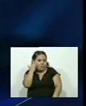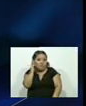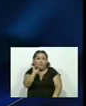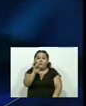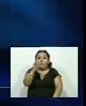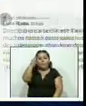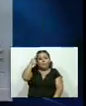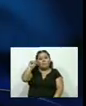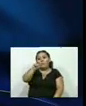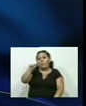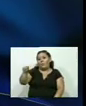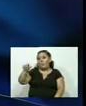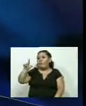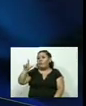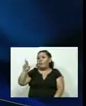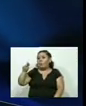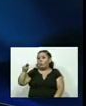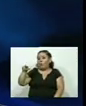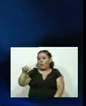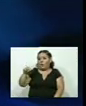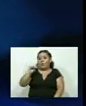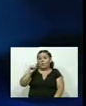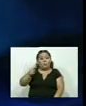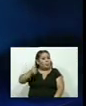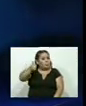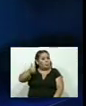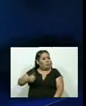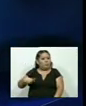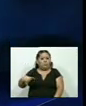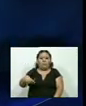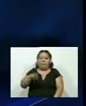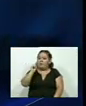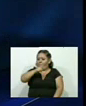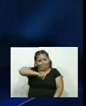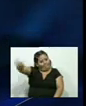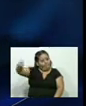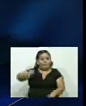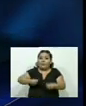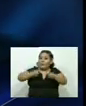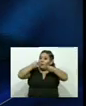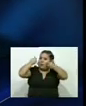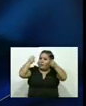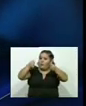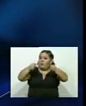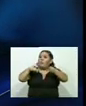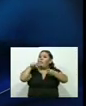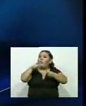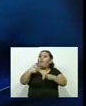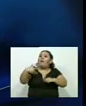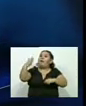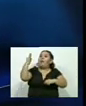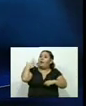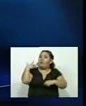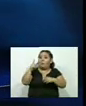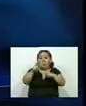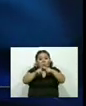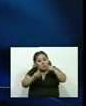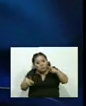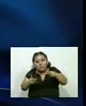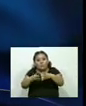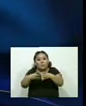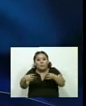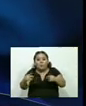Luna Rivas, una de nuestras fans de Sacada, dice, directo a la cárcel. Por ese trato muchos fueron asesinados, desaparecidos,